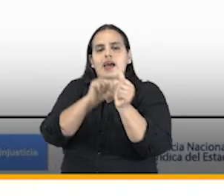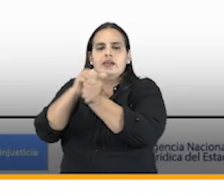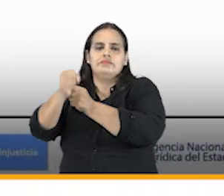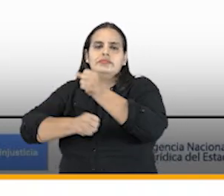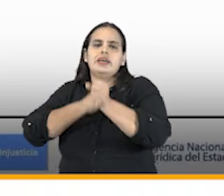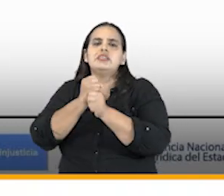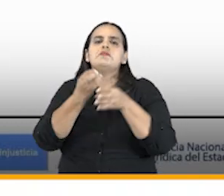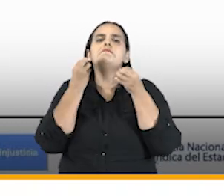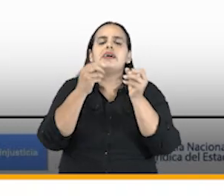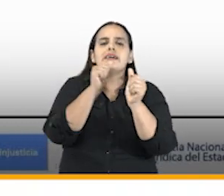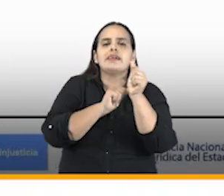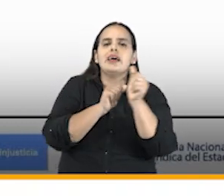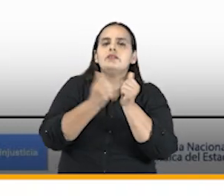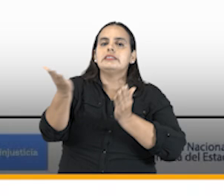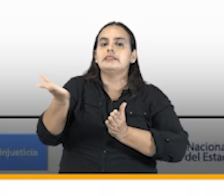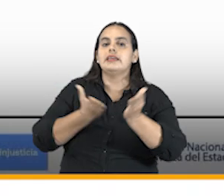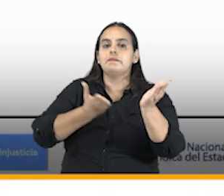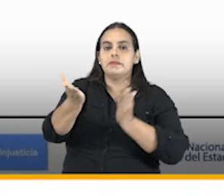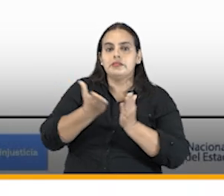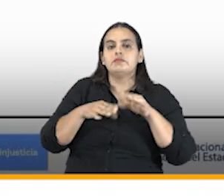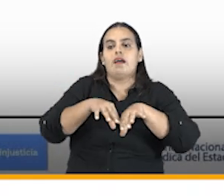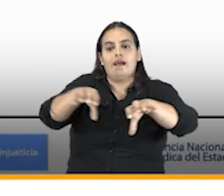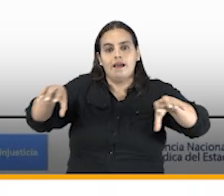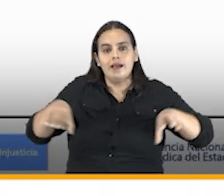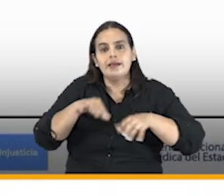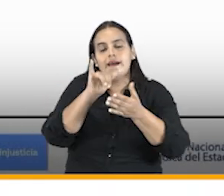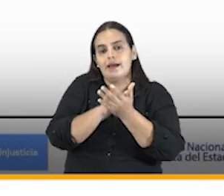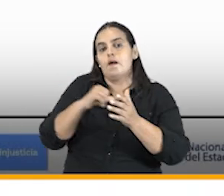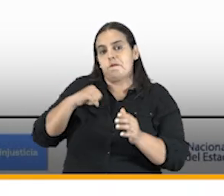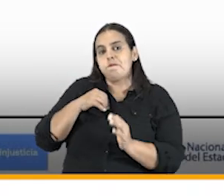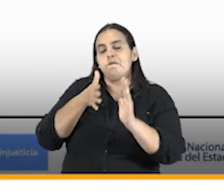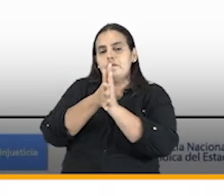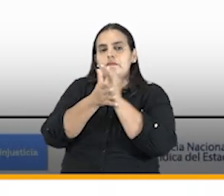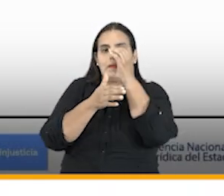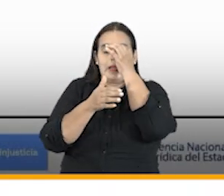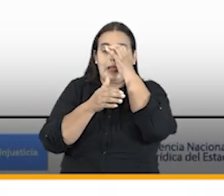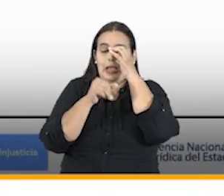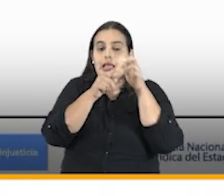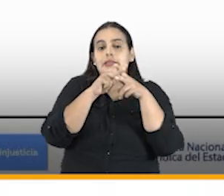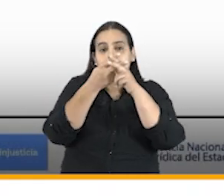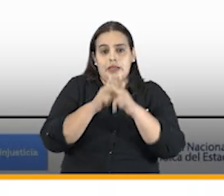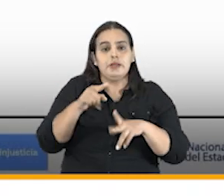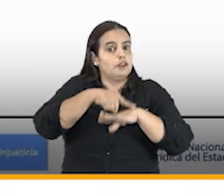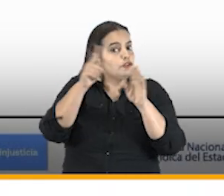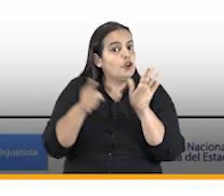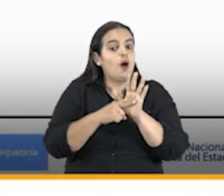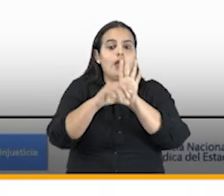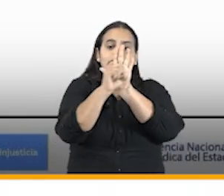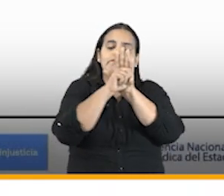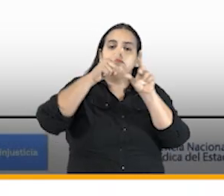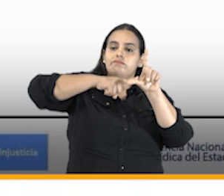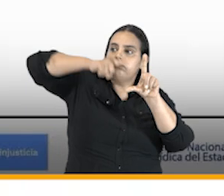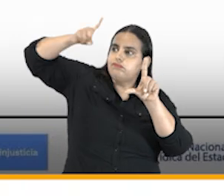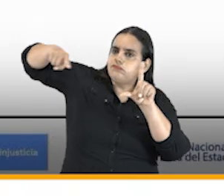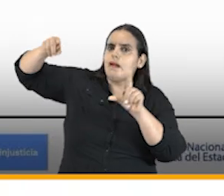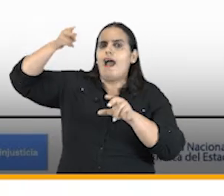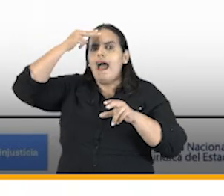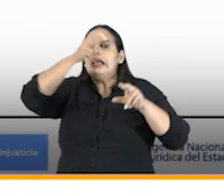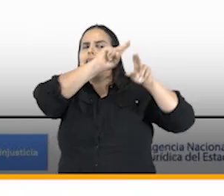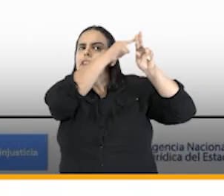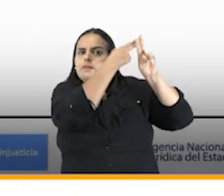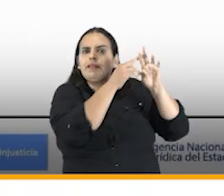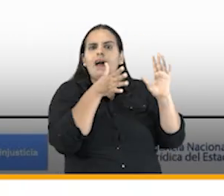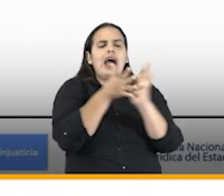uno de los servicios y productos que la agencia provee estas herramientas con sus gráficas permiten interpretar rápidamente los